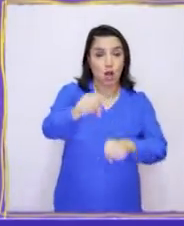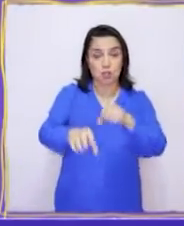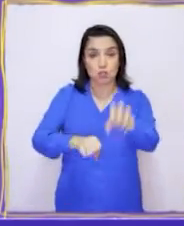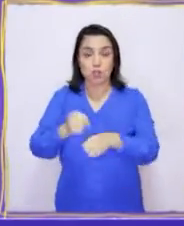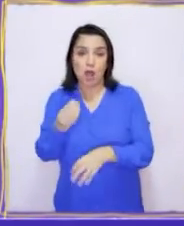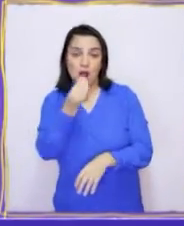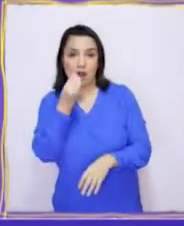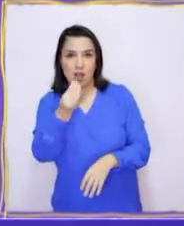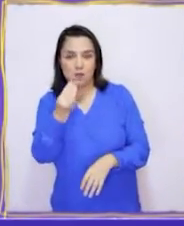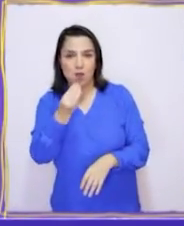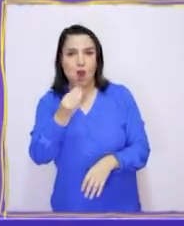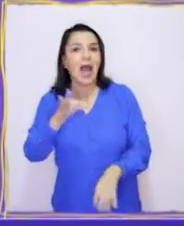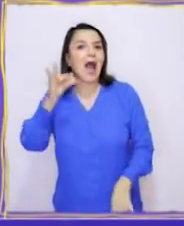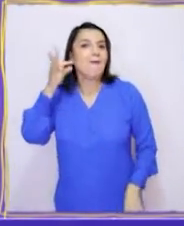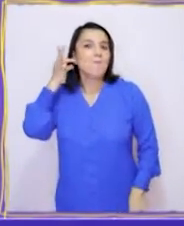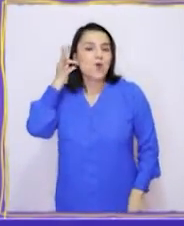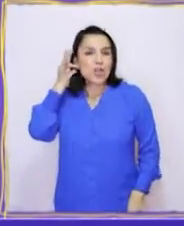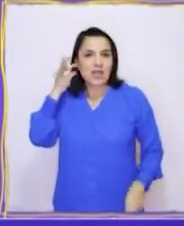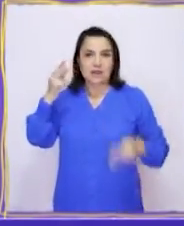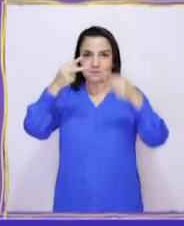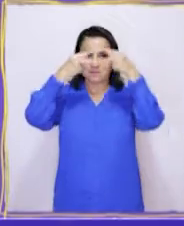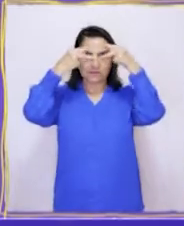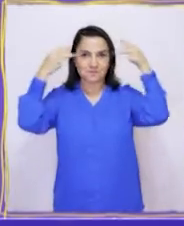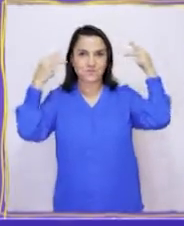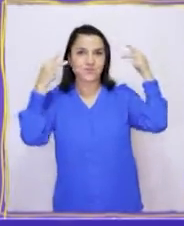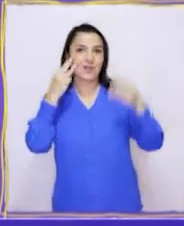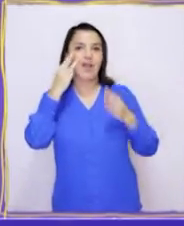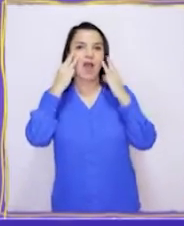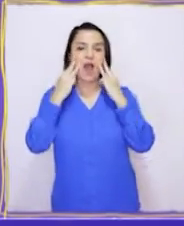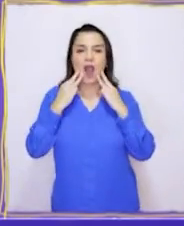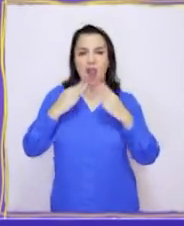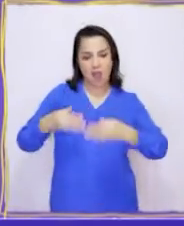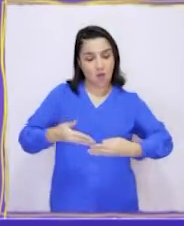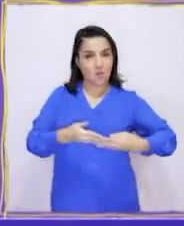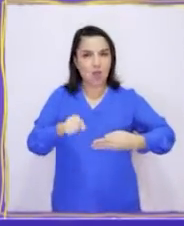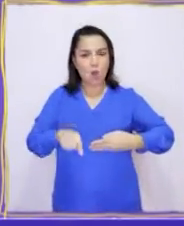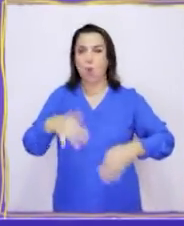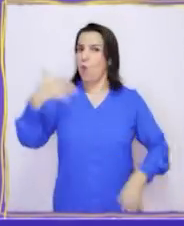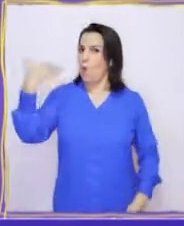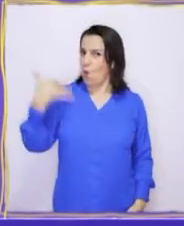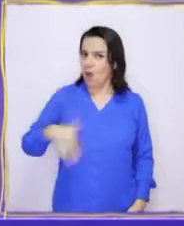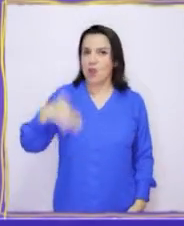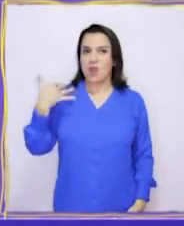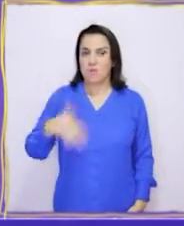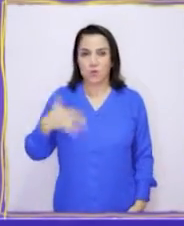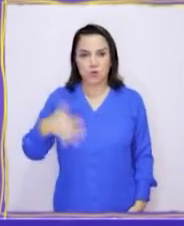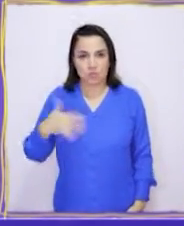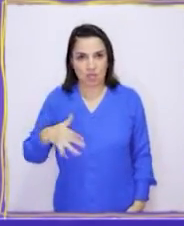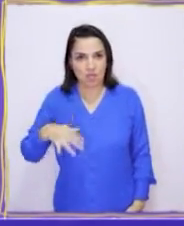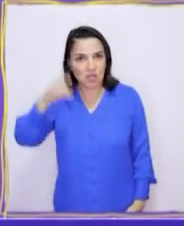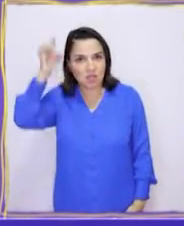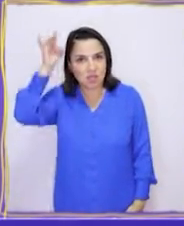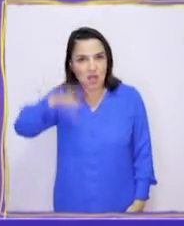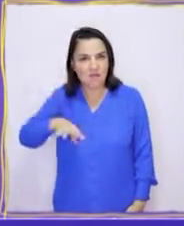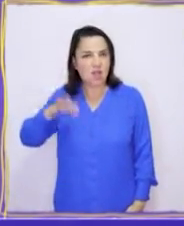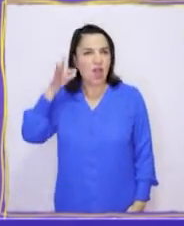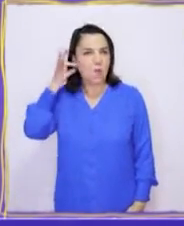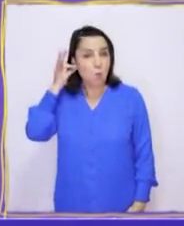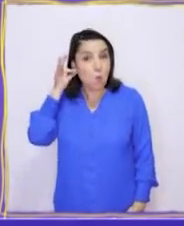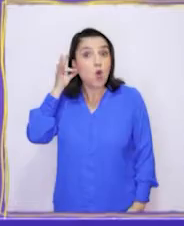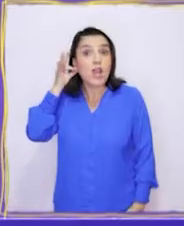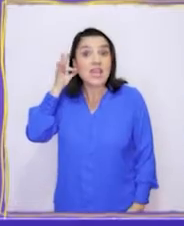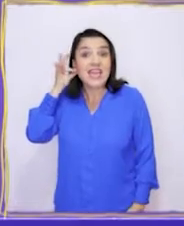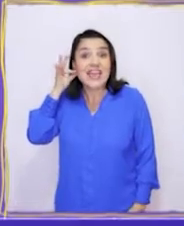tarea, la mujer Yagán era muy importante. ¿Sabían que en los Yaganes solo las mujeres sabían